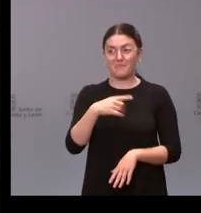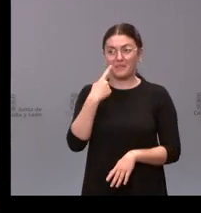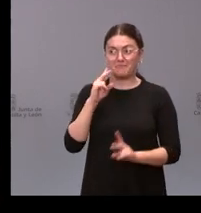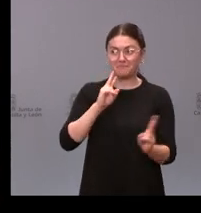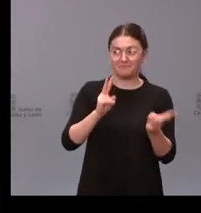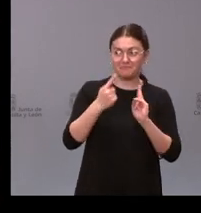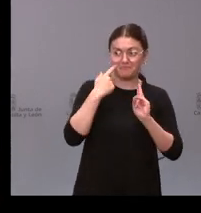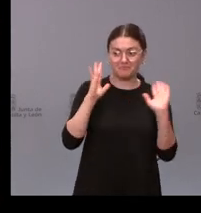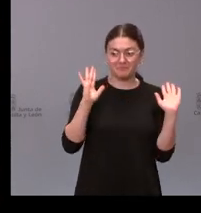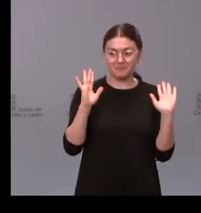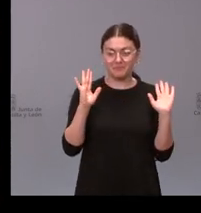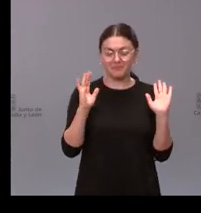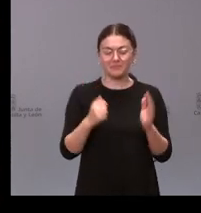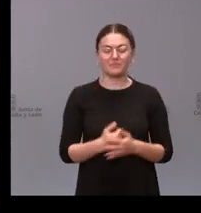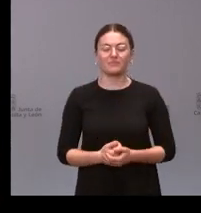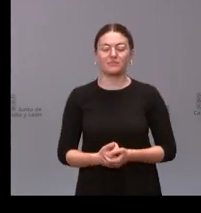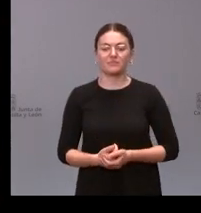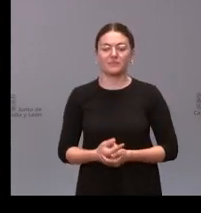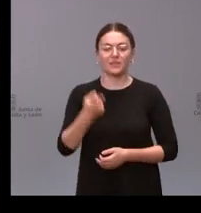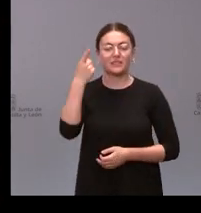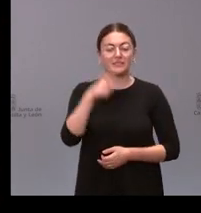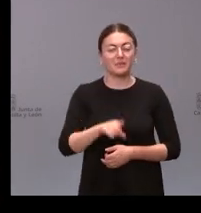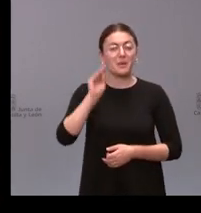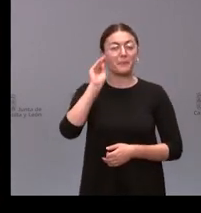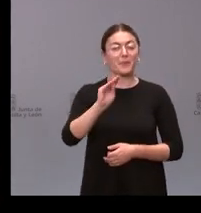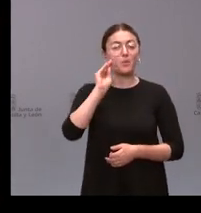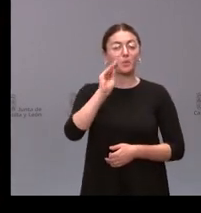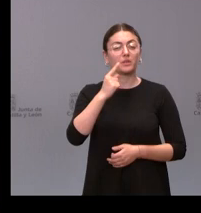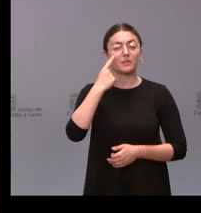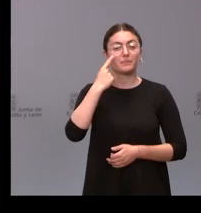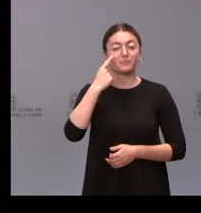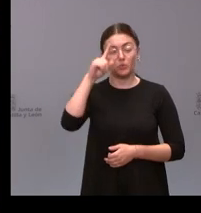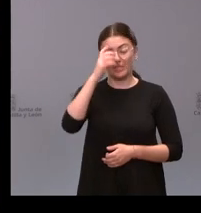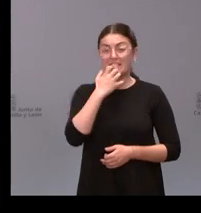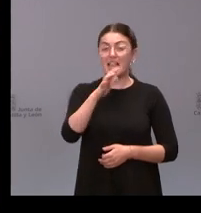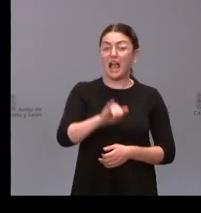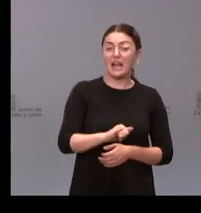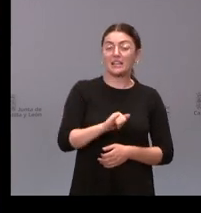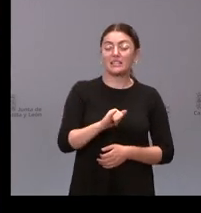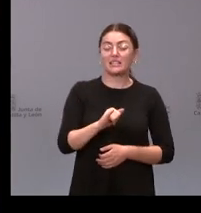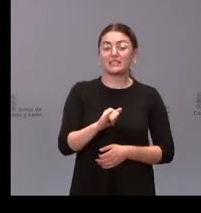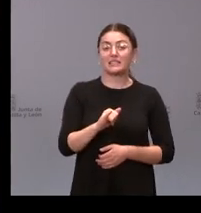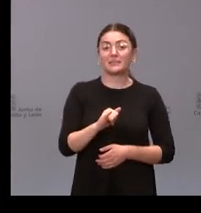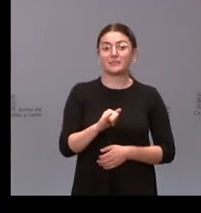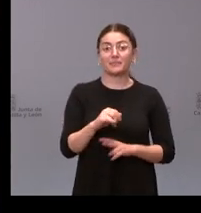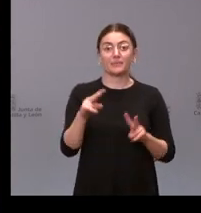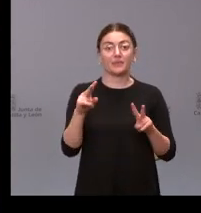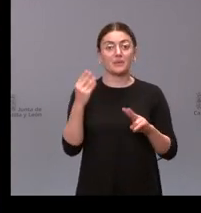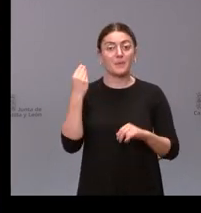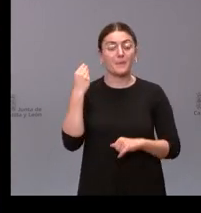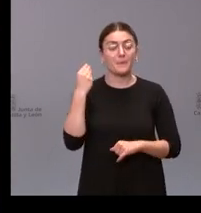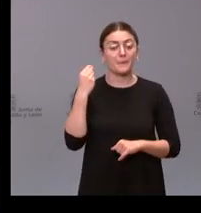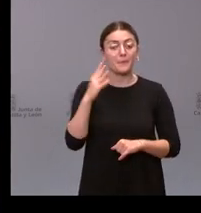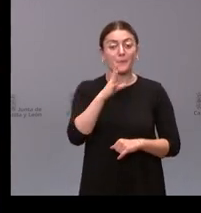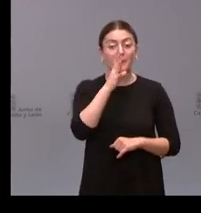desperdicios se lo agradecemos a usted también querría saber no sé si dispondrá de ella ahora pero si se puede conocer en confrontación con el coste del